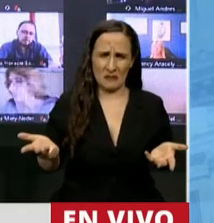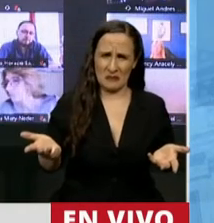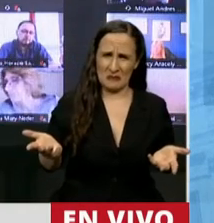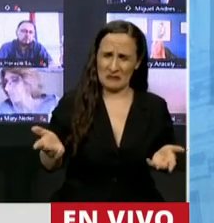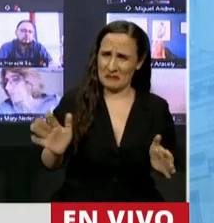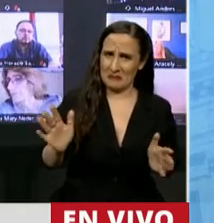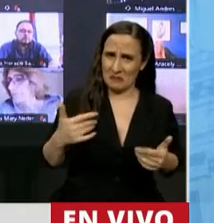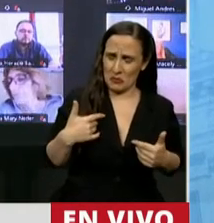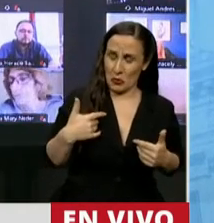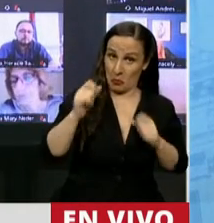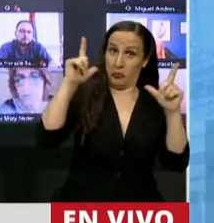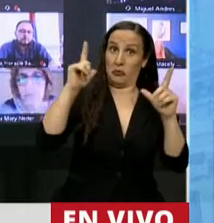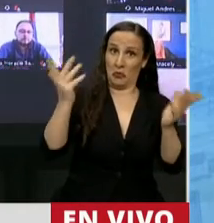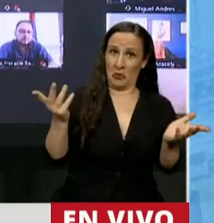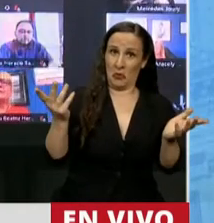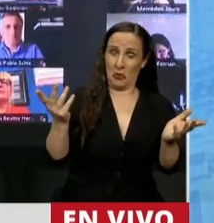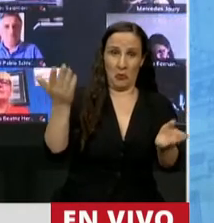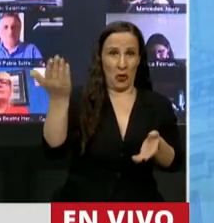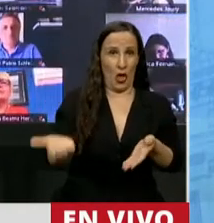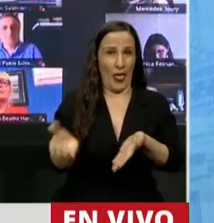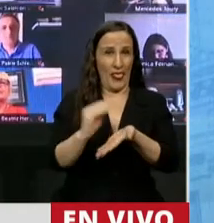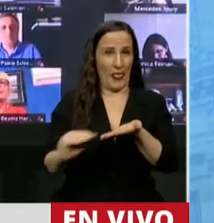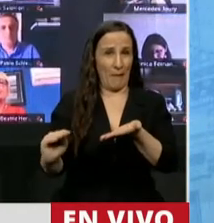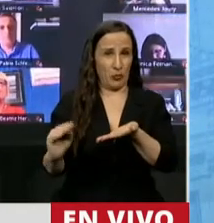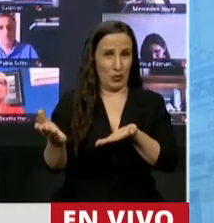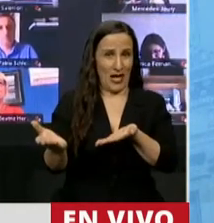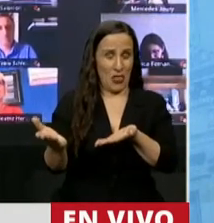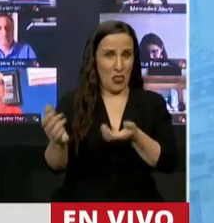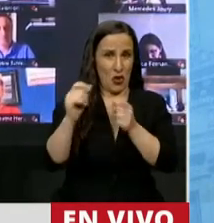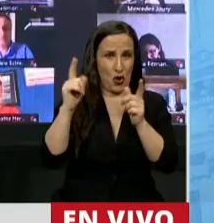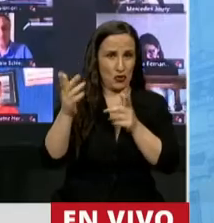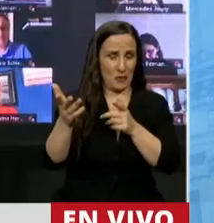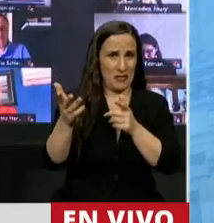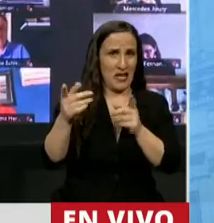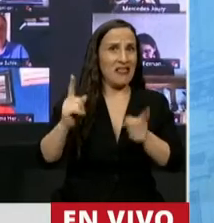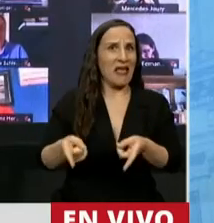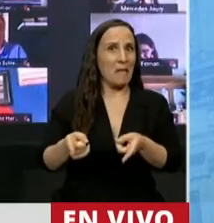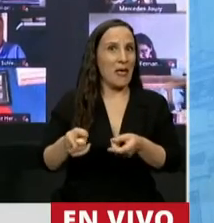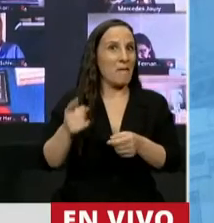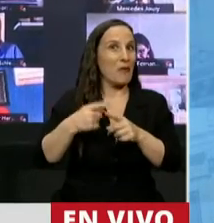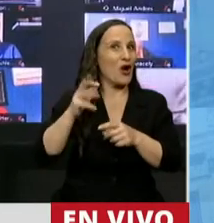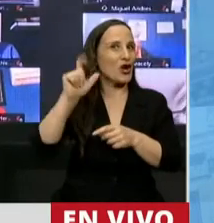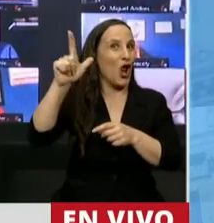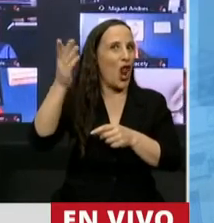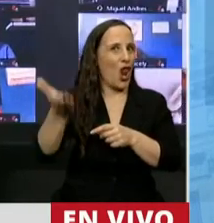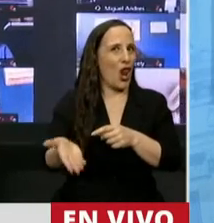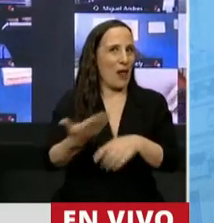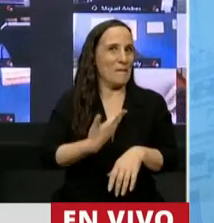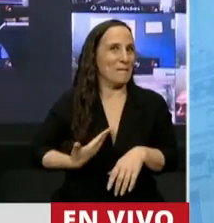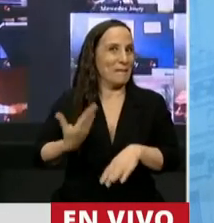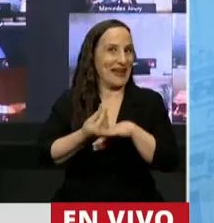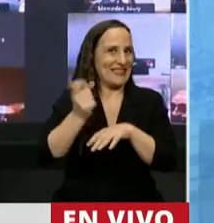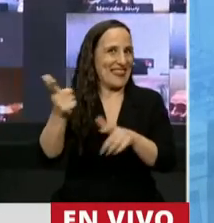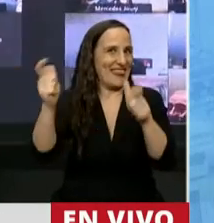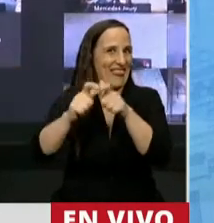ser diputado, sino también por el rol que ejercía en ese momento de Presidente